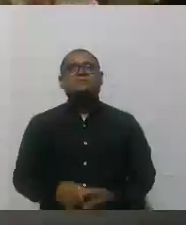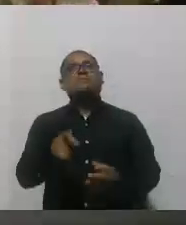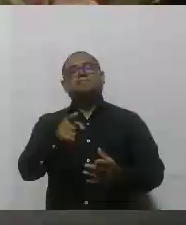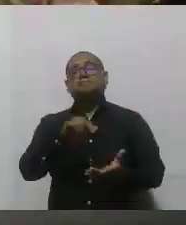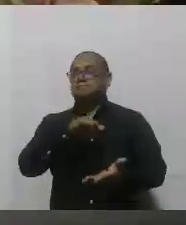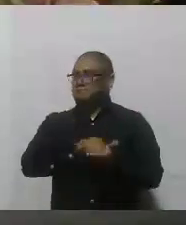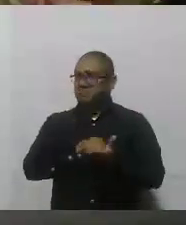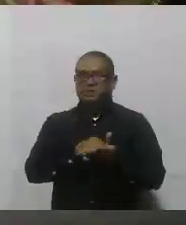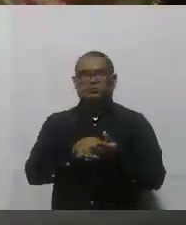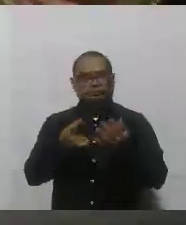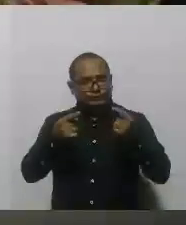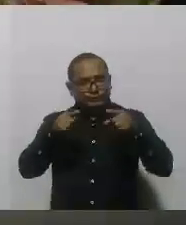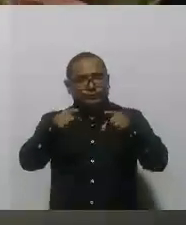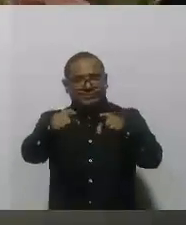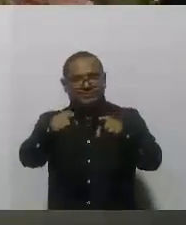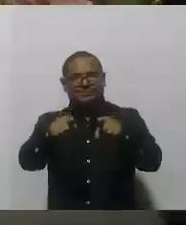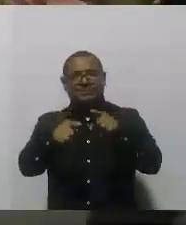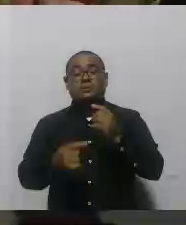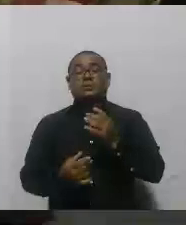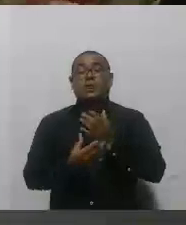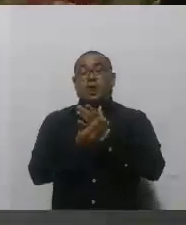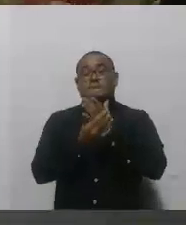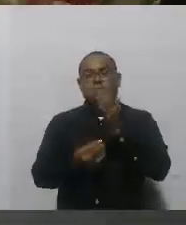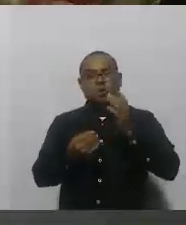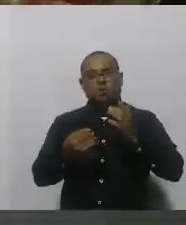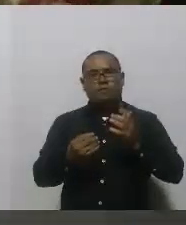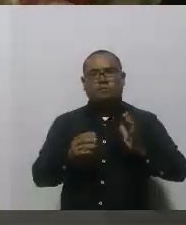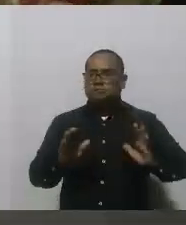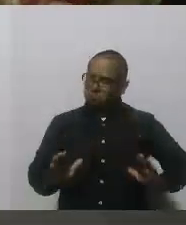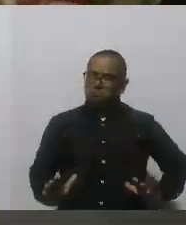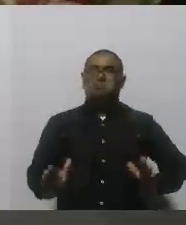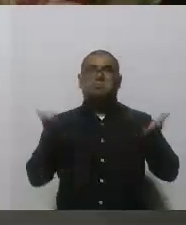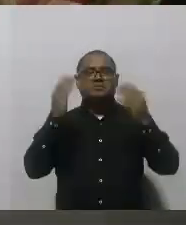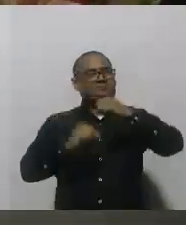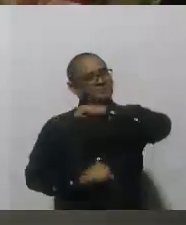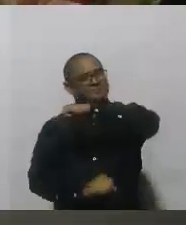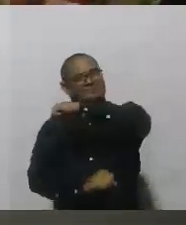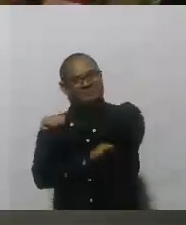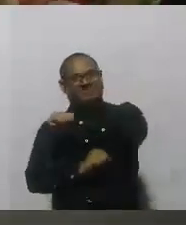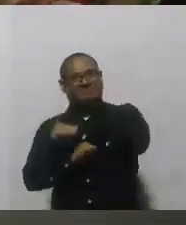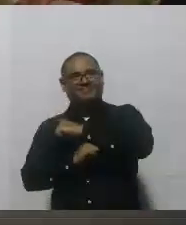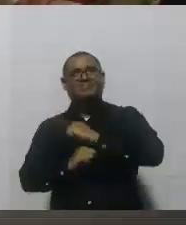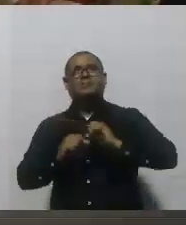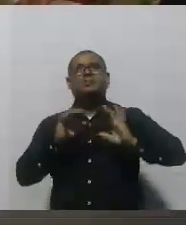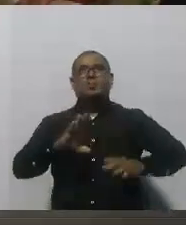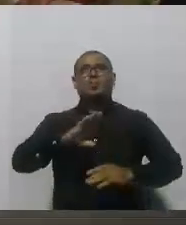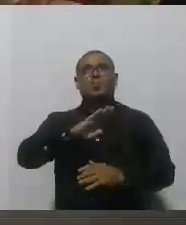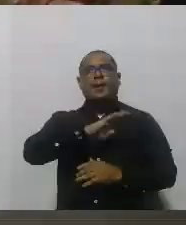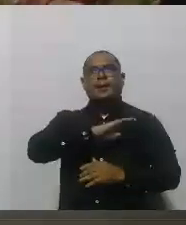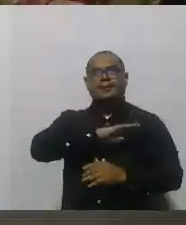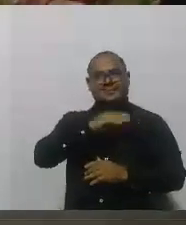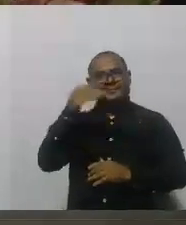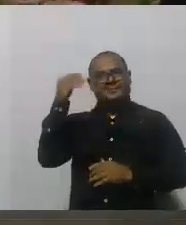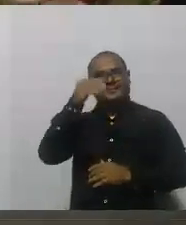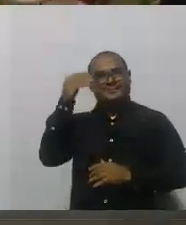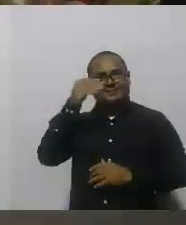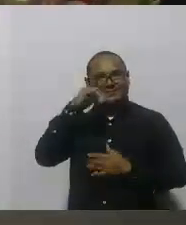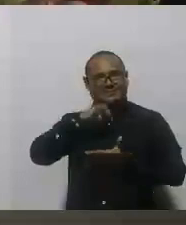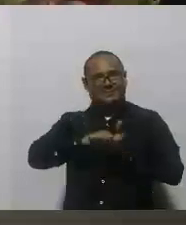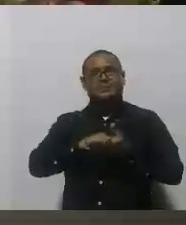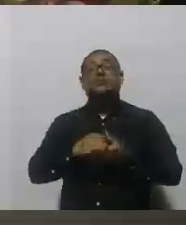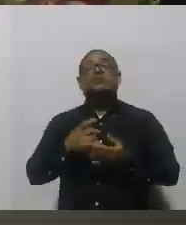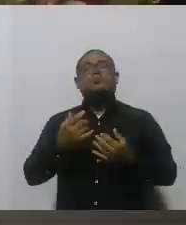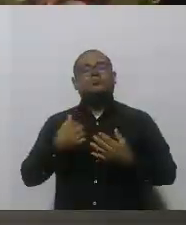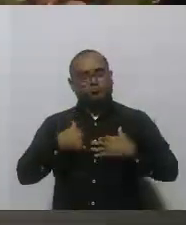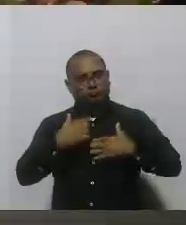de superación de la pobreza, que es uno de los pilares de nuestro alcalde William Dow, le quiero decir